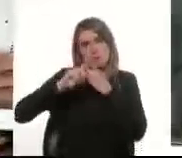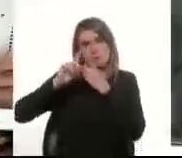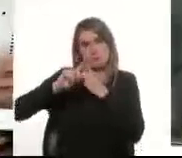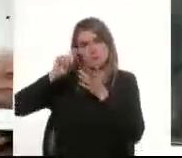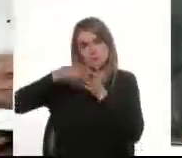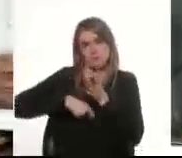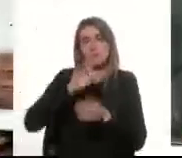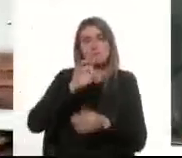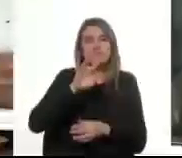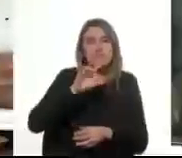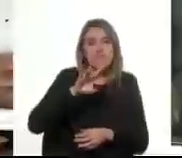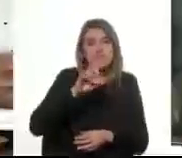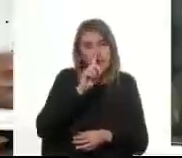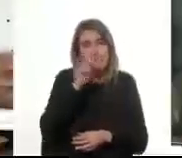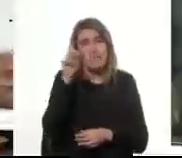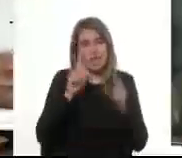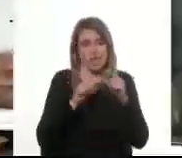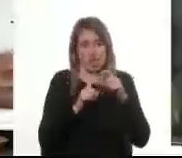Costó 15.000 dólares.